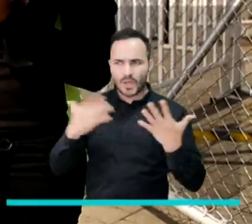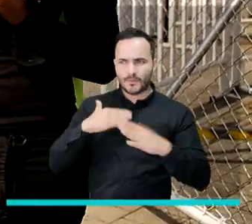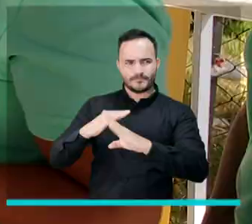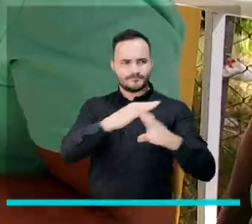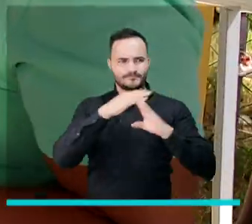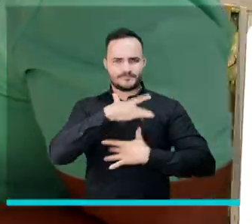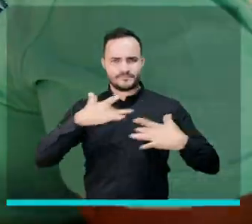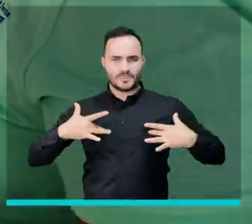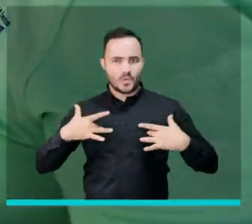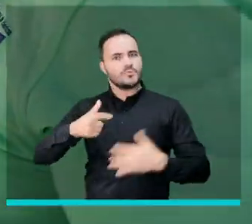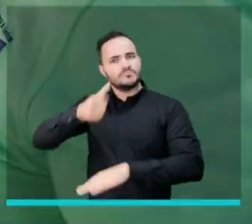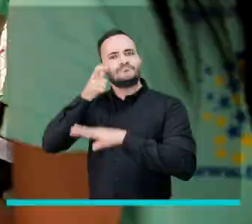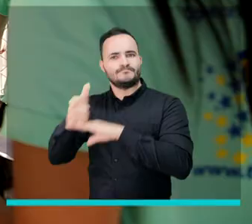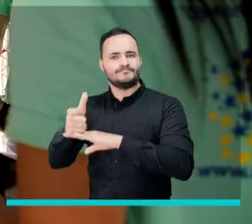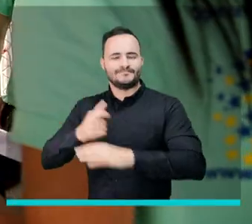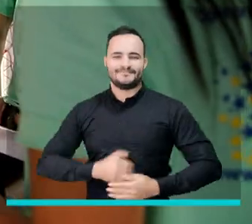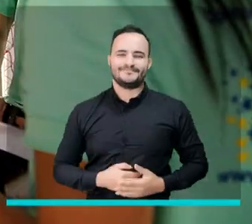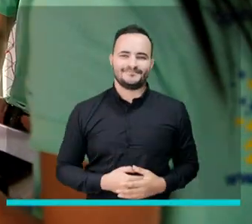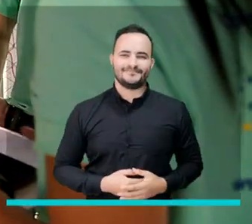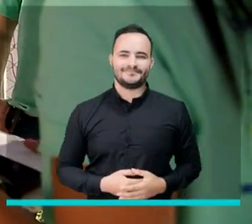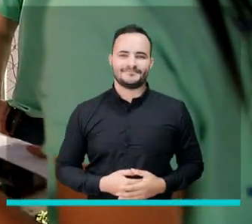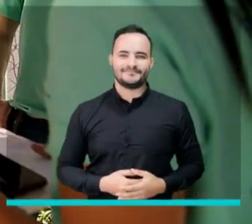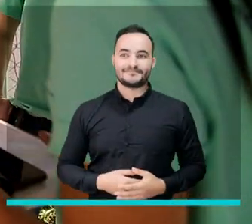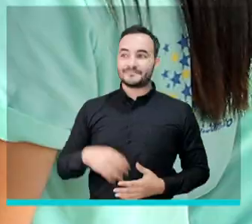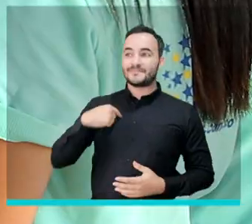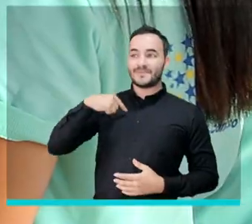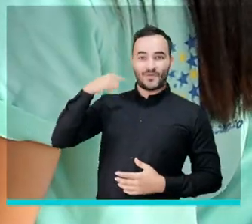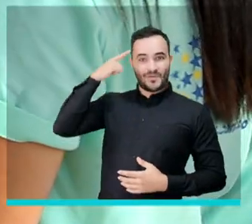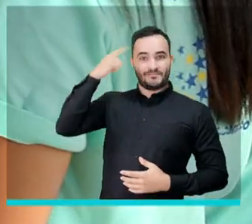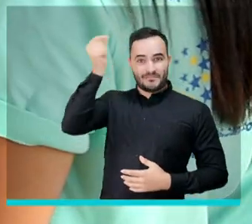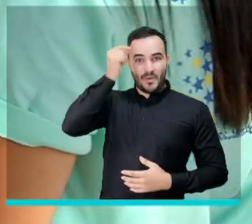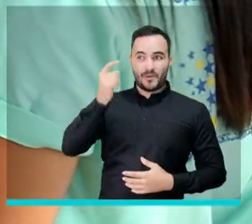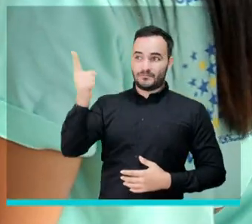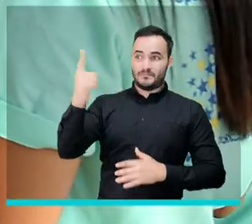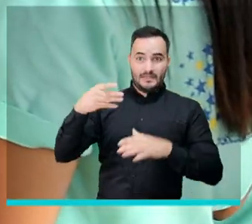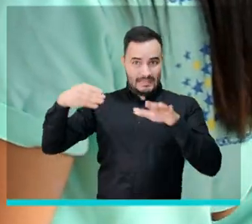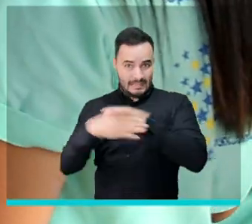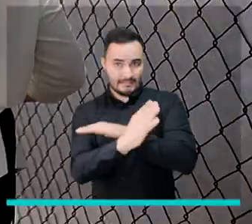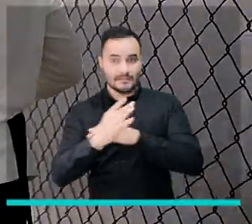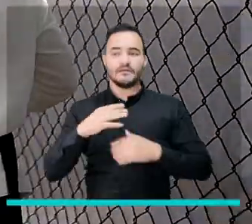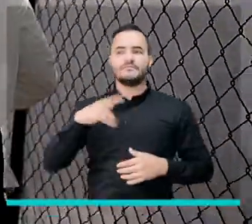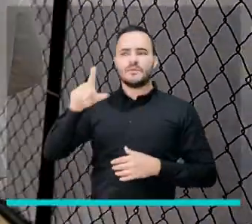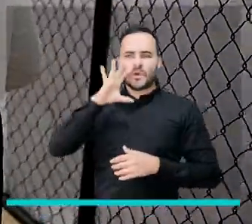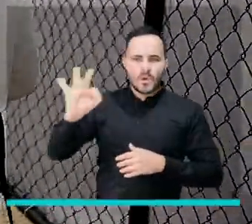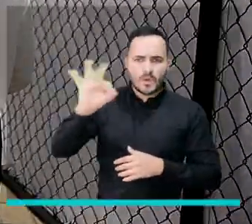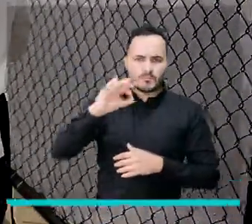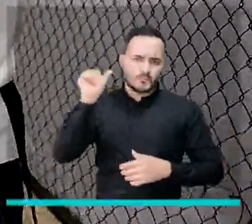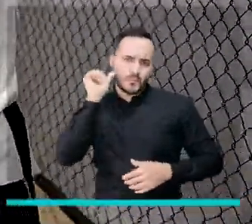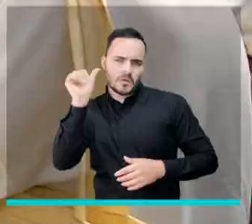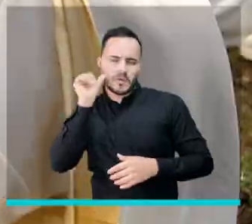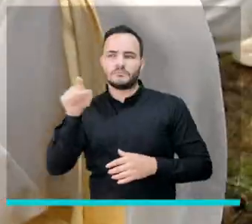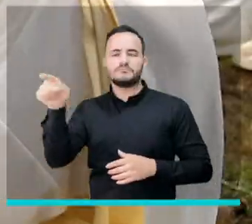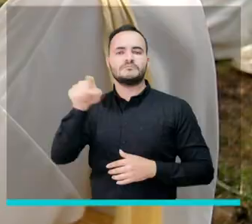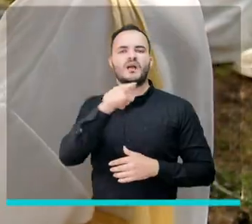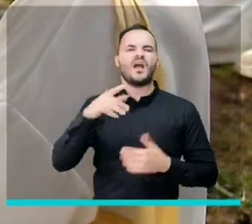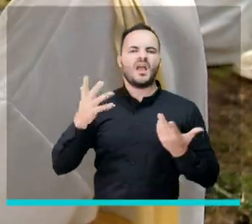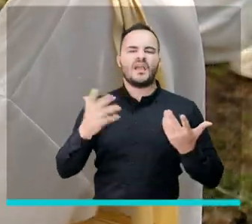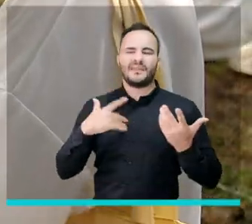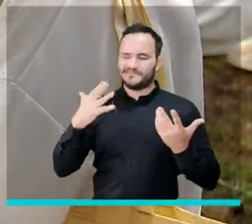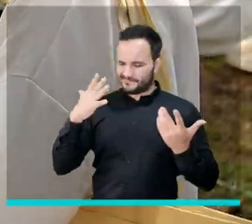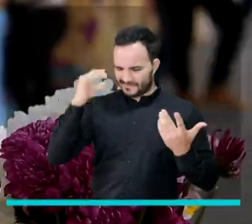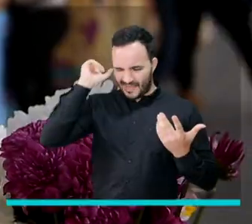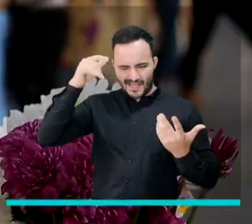la protección de la salud. Allá adelante los caballeros y unas niñas me